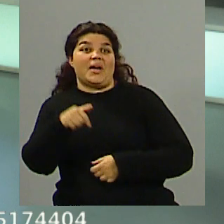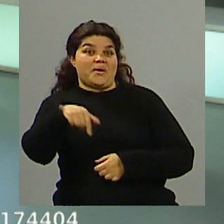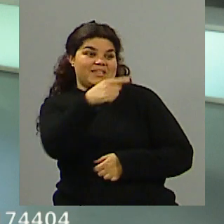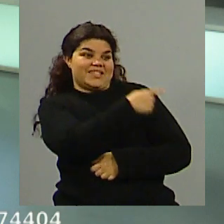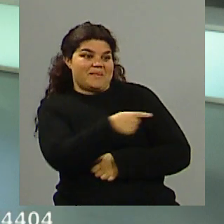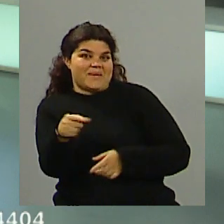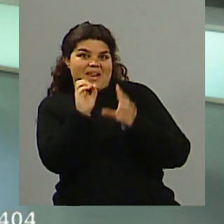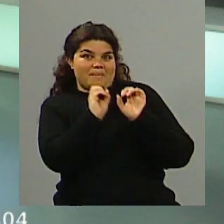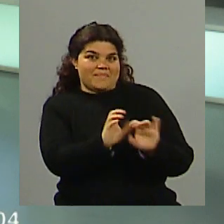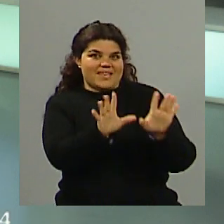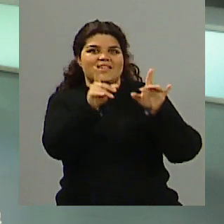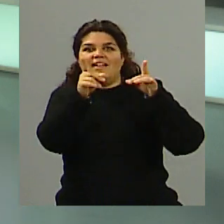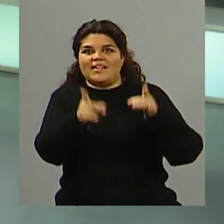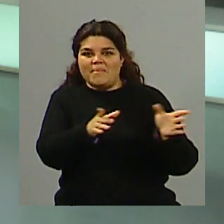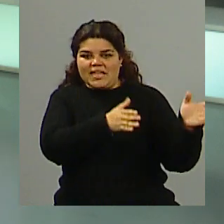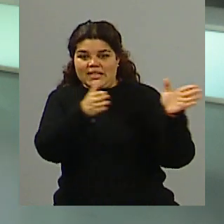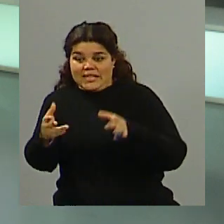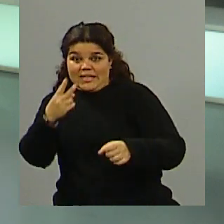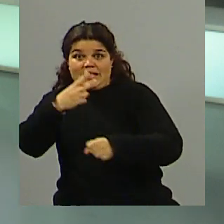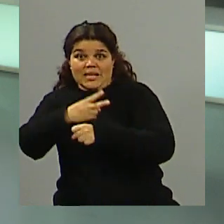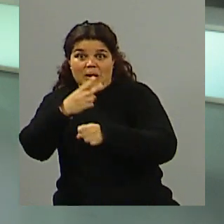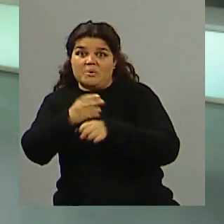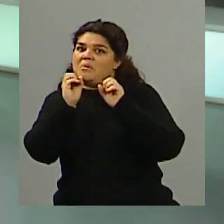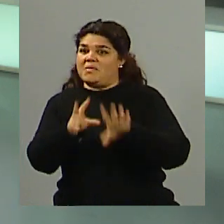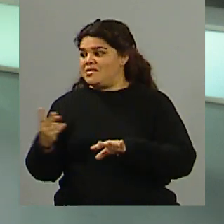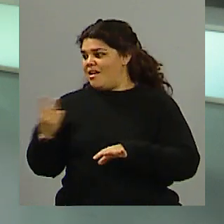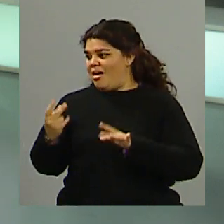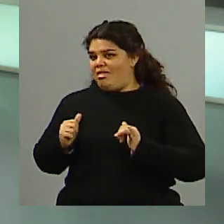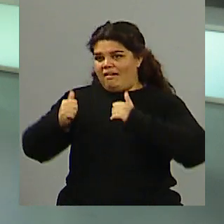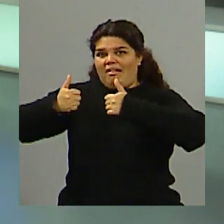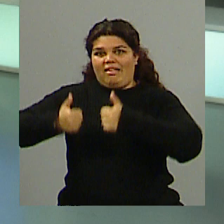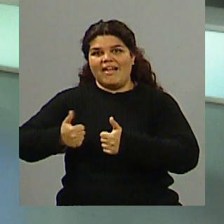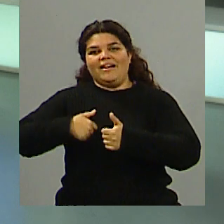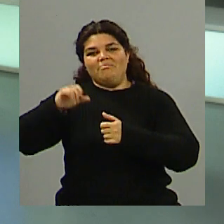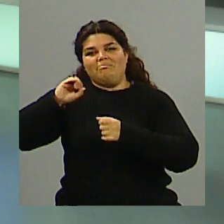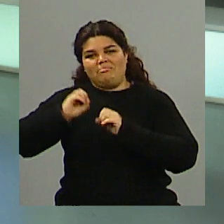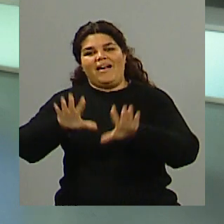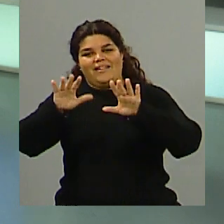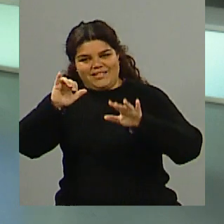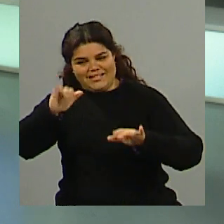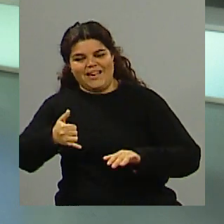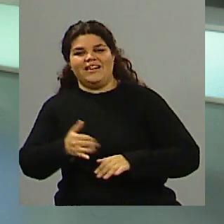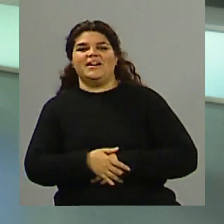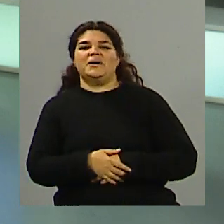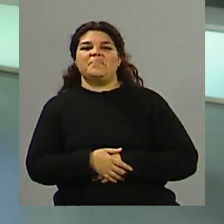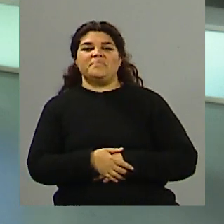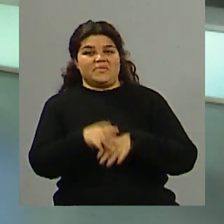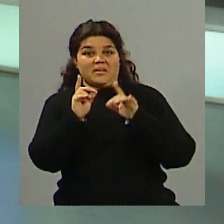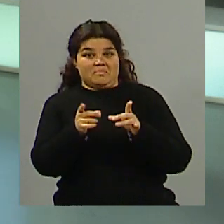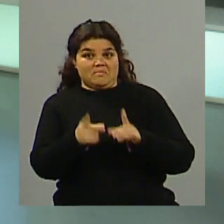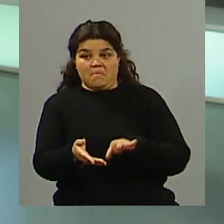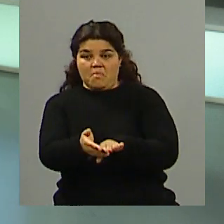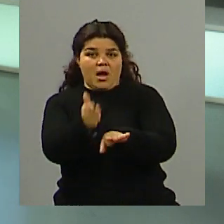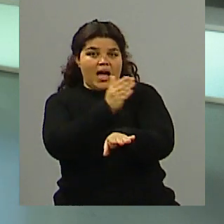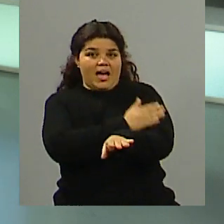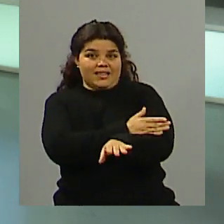y está empezando ahí, acá, a estar al aire del programa Apuntes. Bueno Laura, la idea era justamente lo que anunciaba